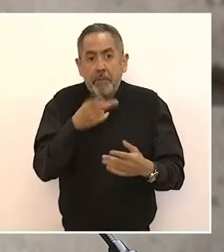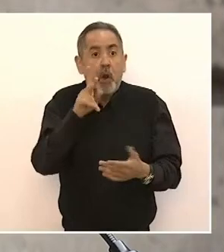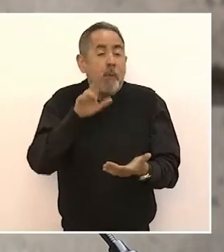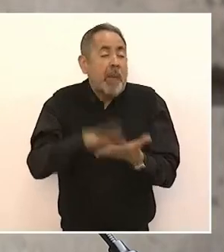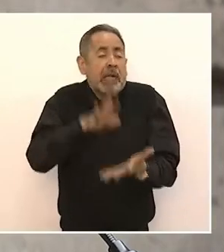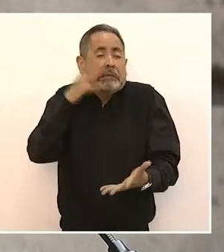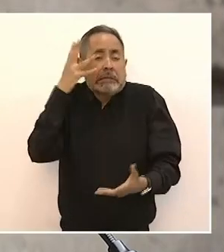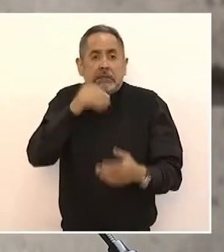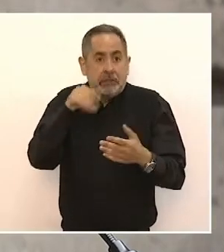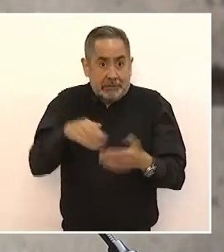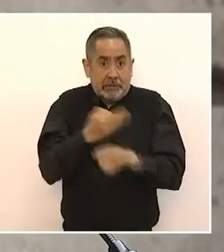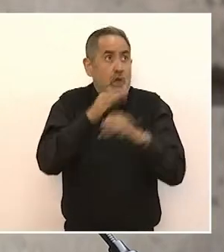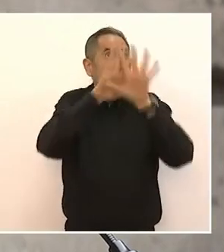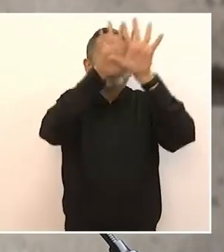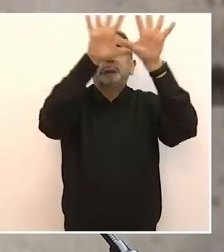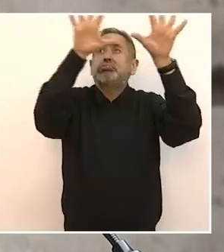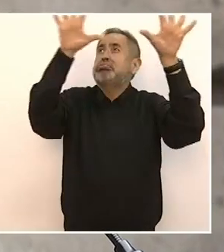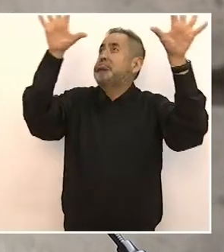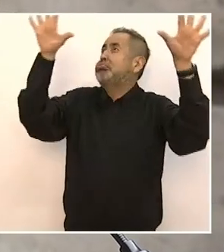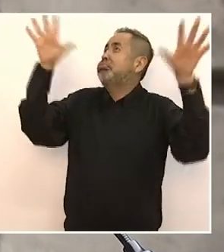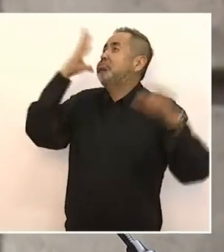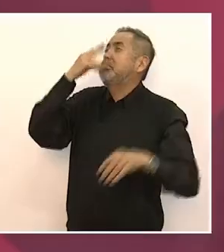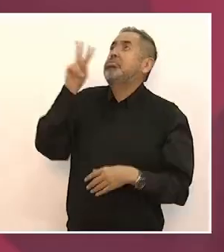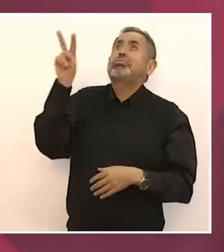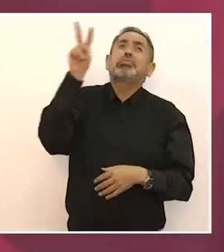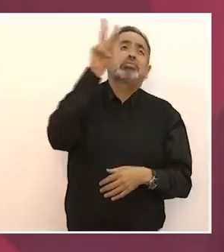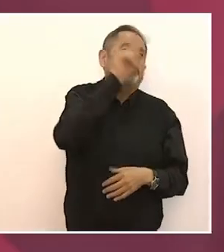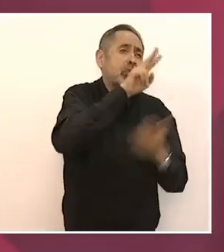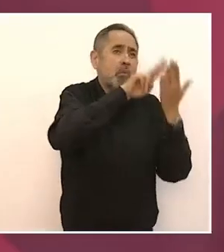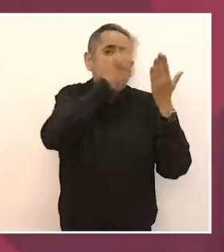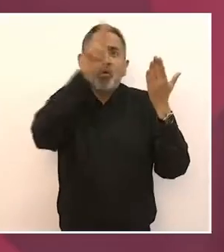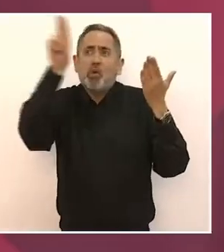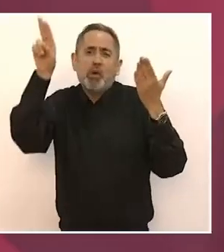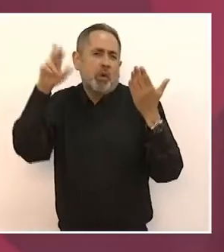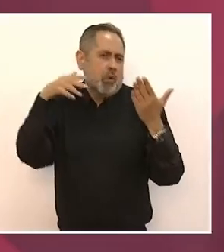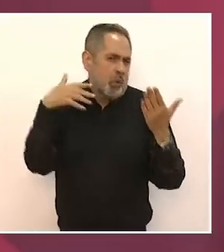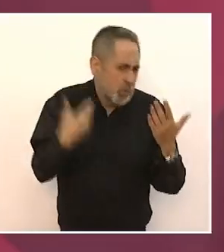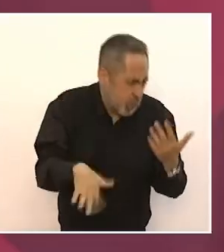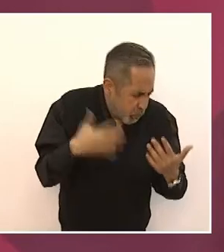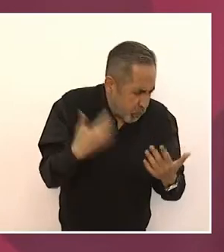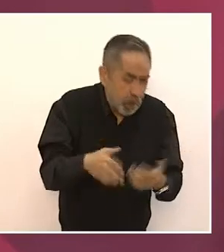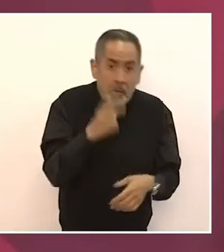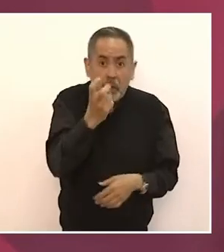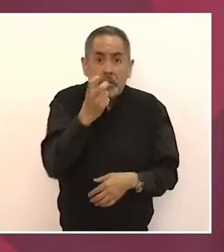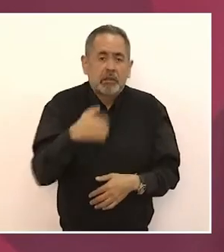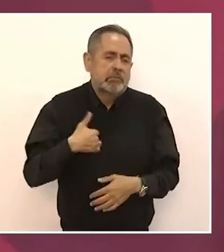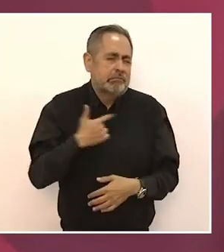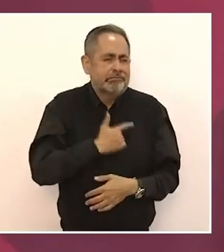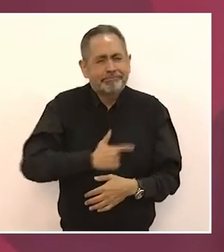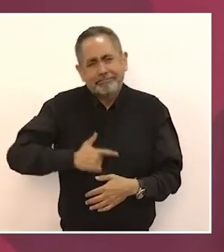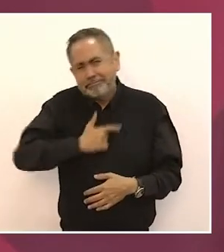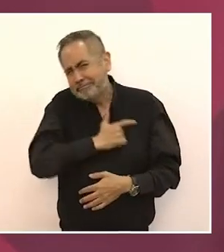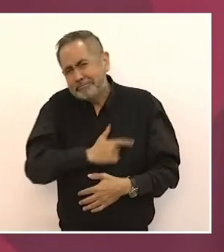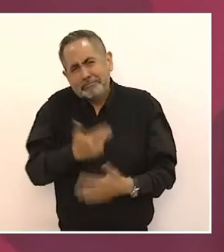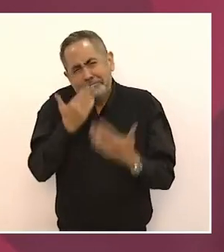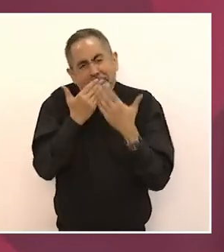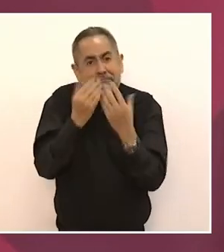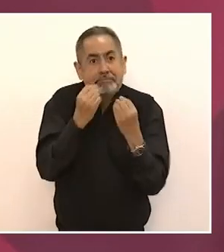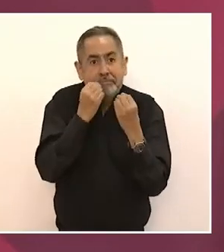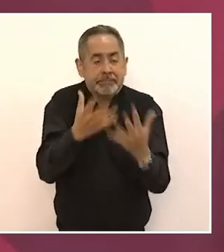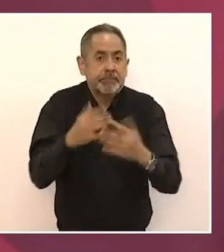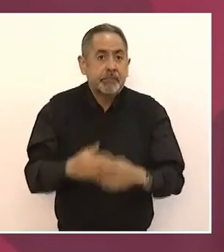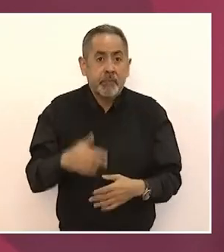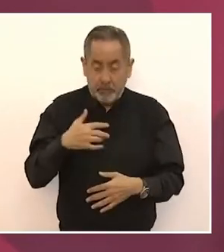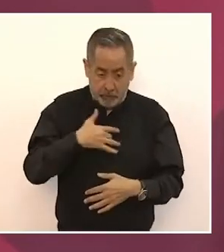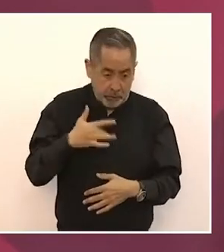da mucho gusto, mucho gusto estar aquí. ¿Qué más puedo decirles? Estoy